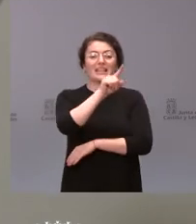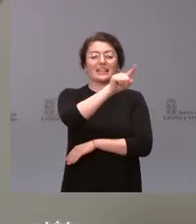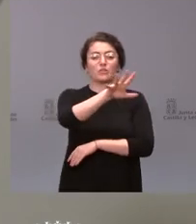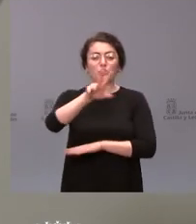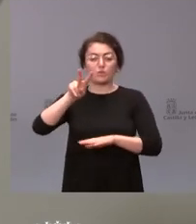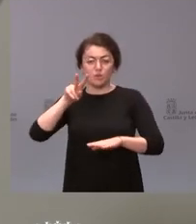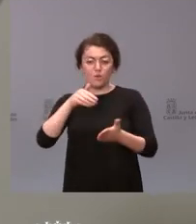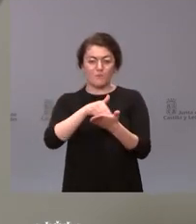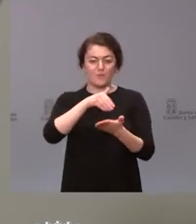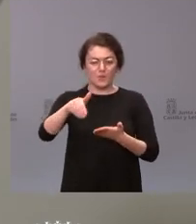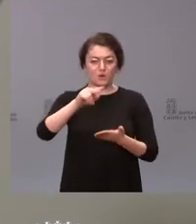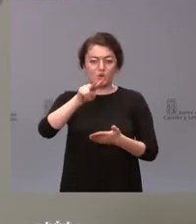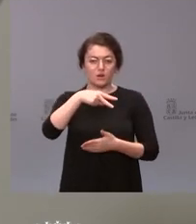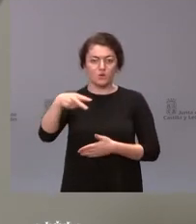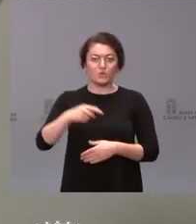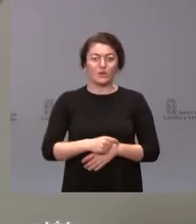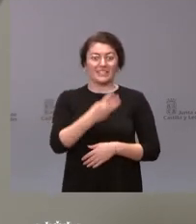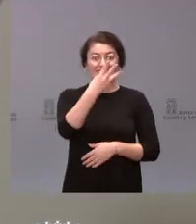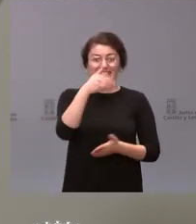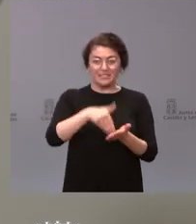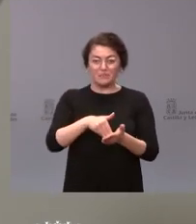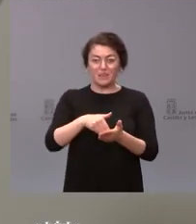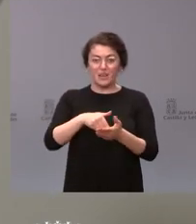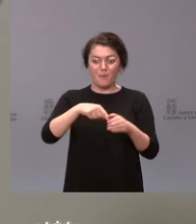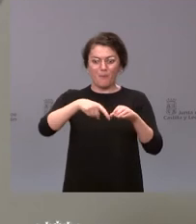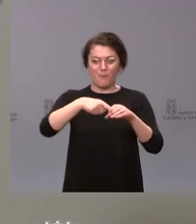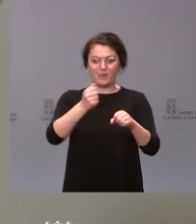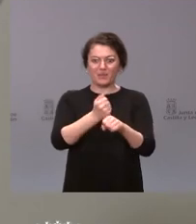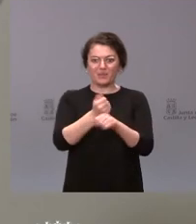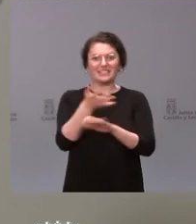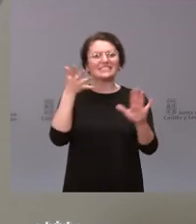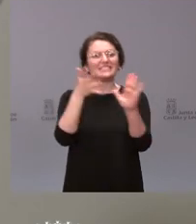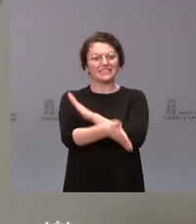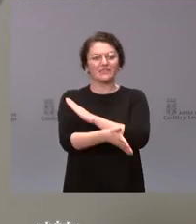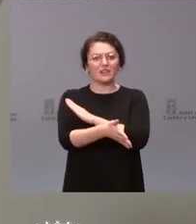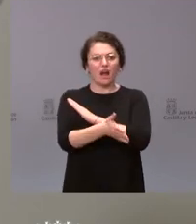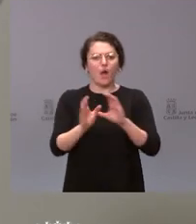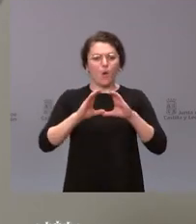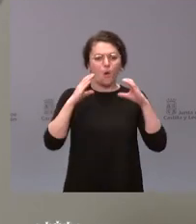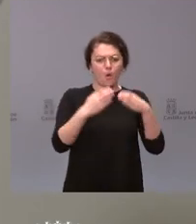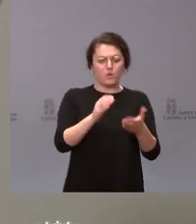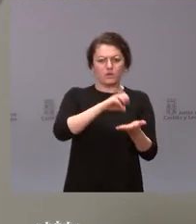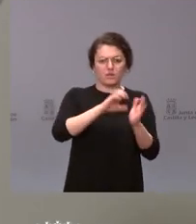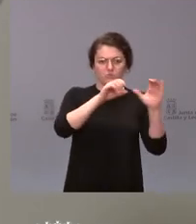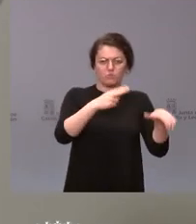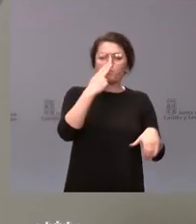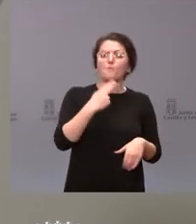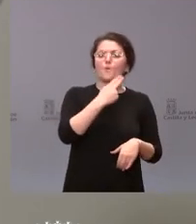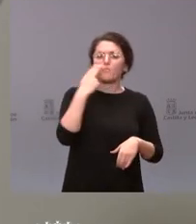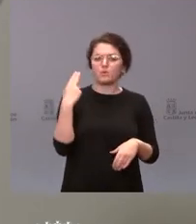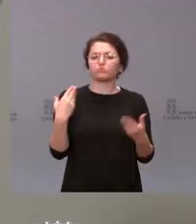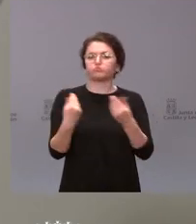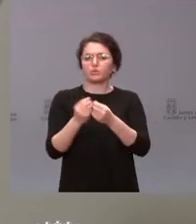más de 3.600 puestos de trabajo, lo que significa el compromiso muy claro de la Junta de Castellano con la provincia. Y hablaba usted, en segundo lugar, también de la propia